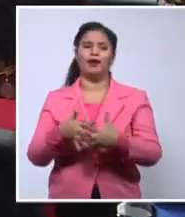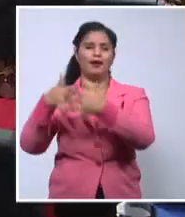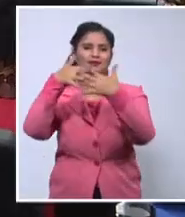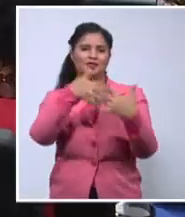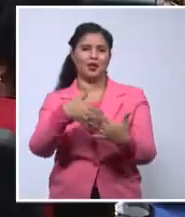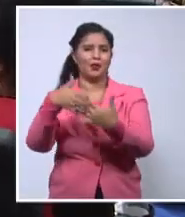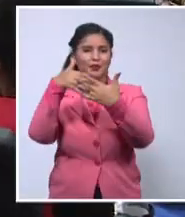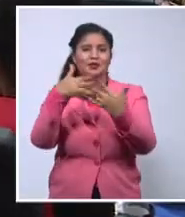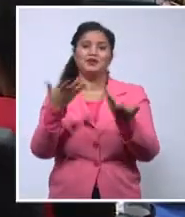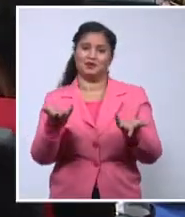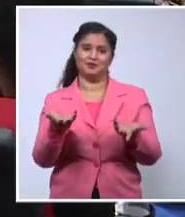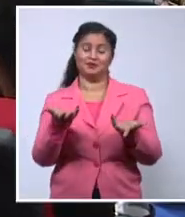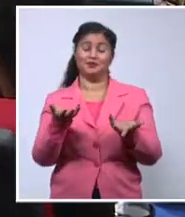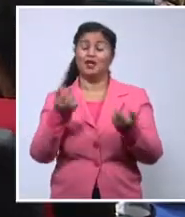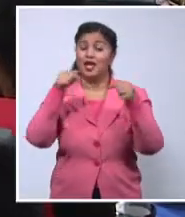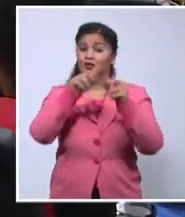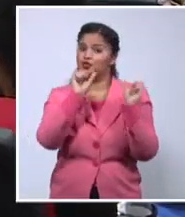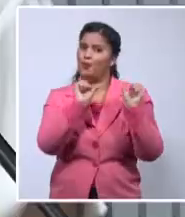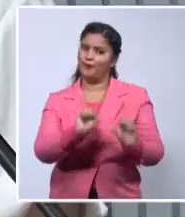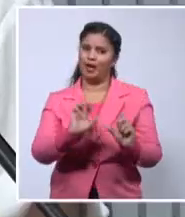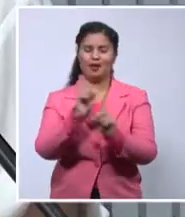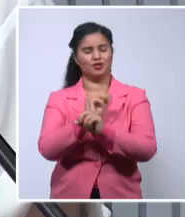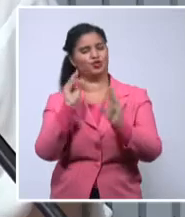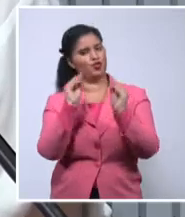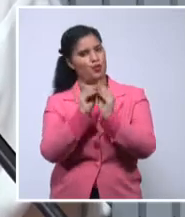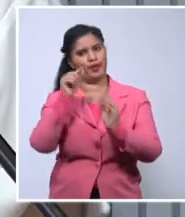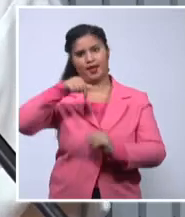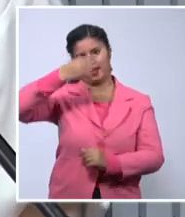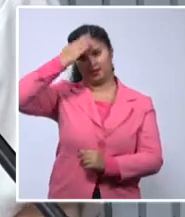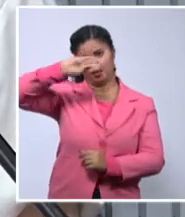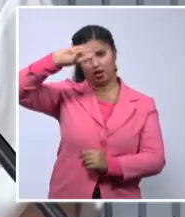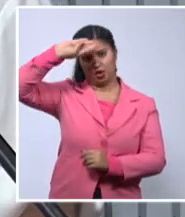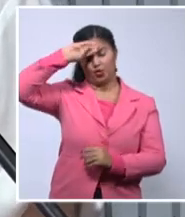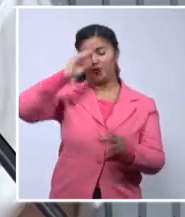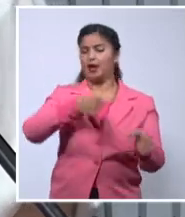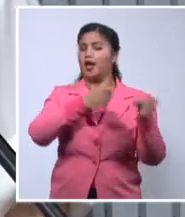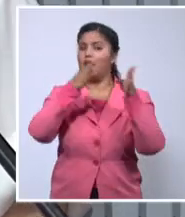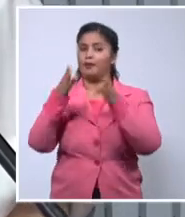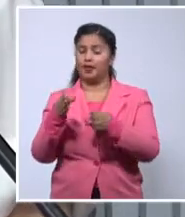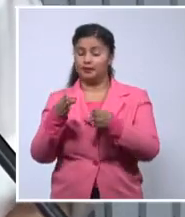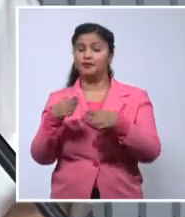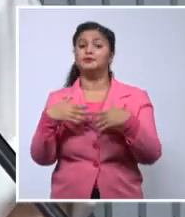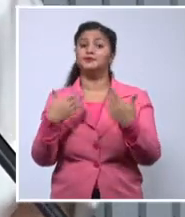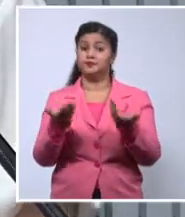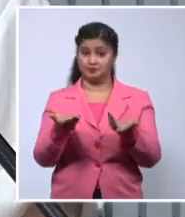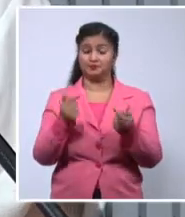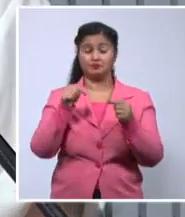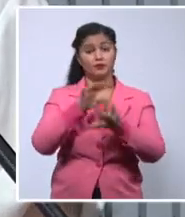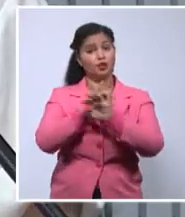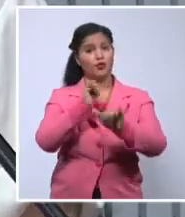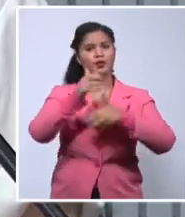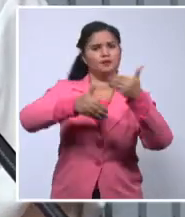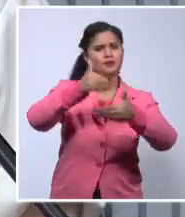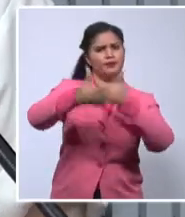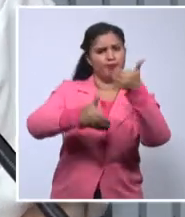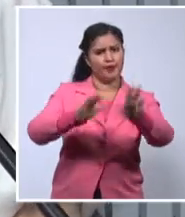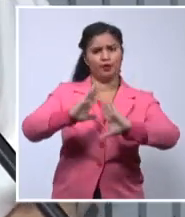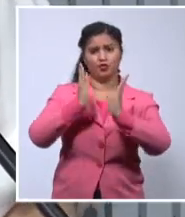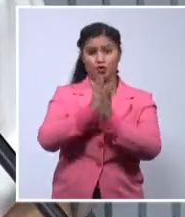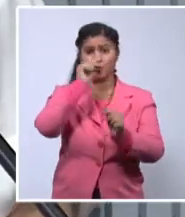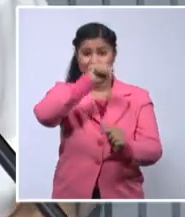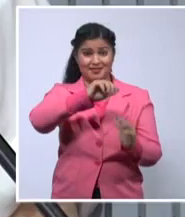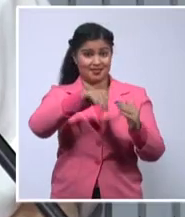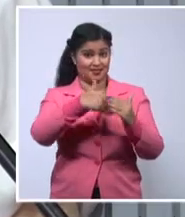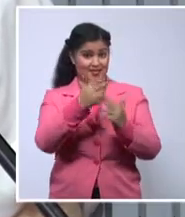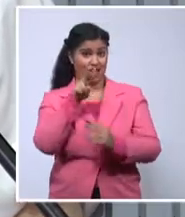y pueden ser malinterpretados por nuestro pueblo. Temas como el tratamiento en los medios de los sucesos y el hecho de que este tipo de intercambios es